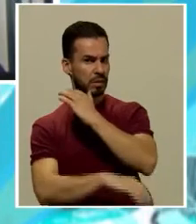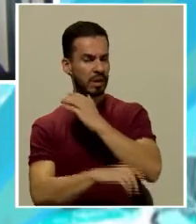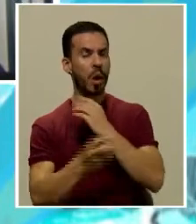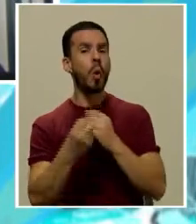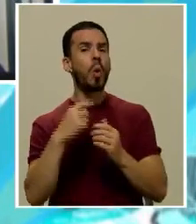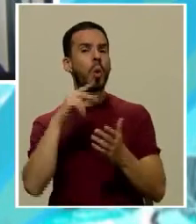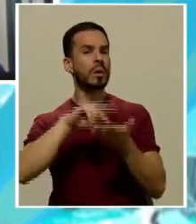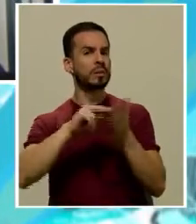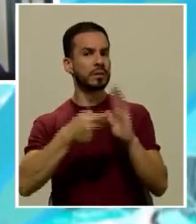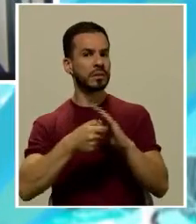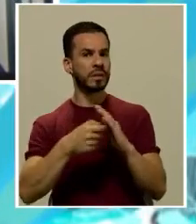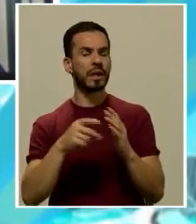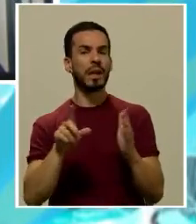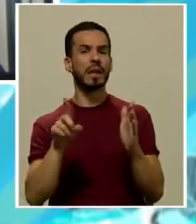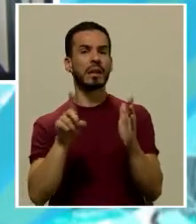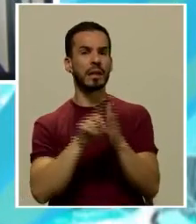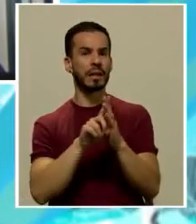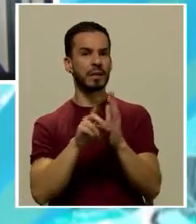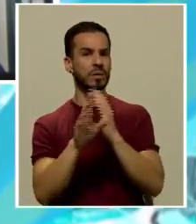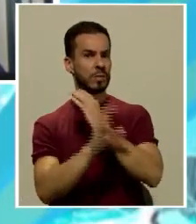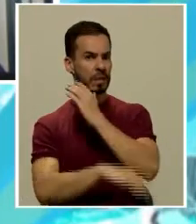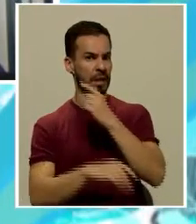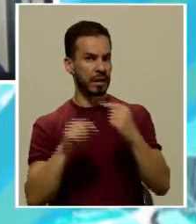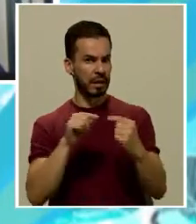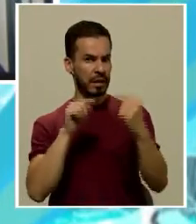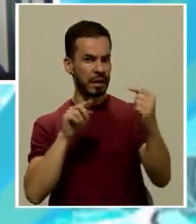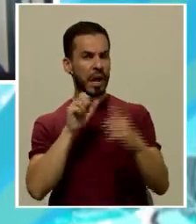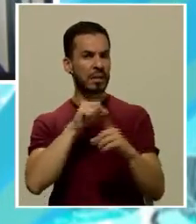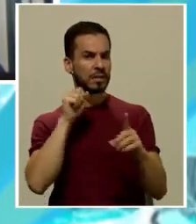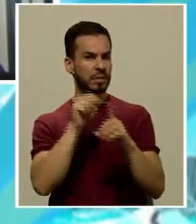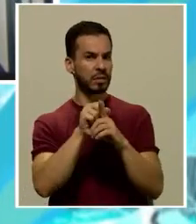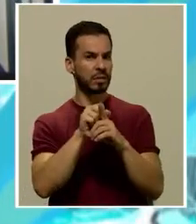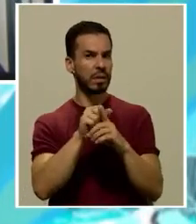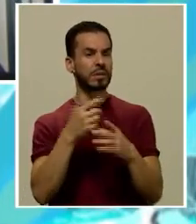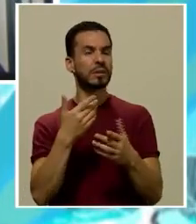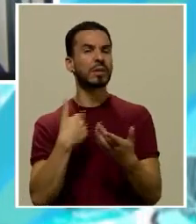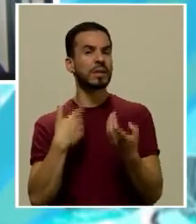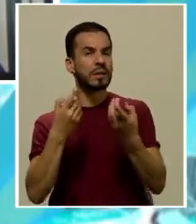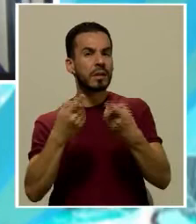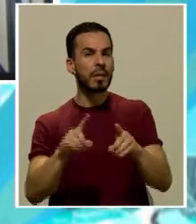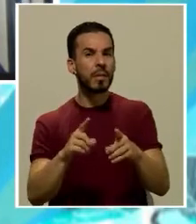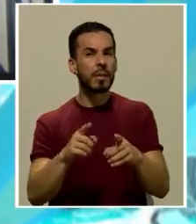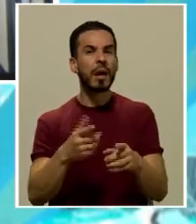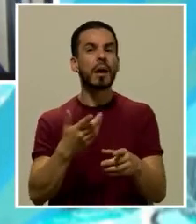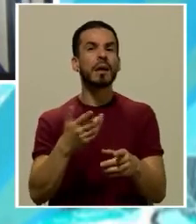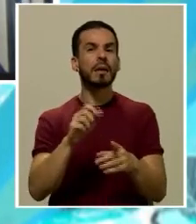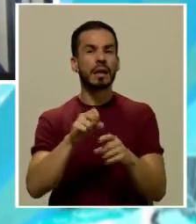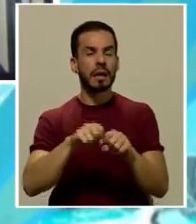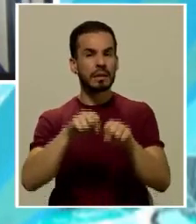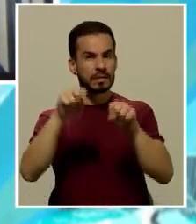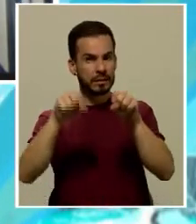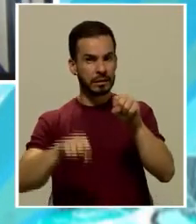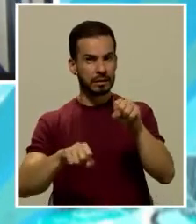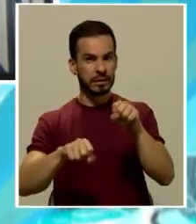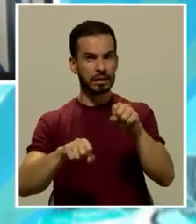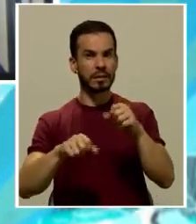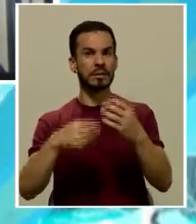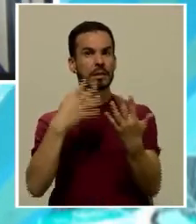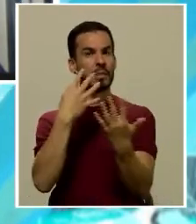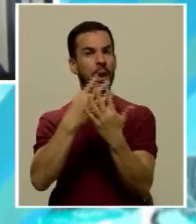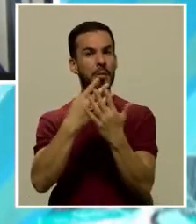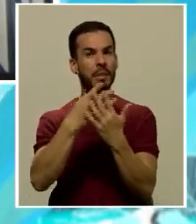del derecho penal del enemigo a situaciones como las que ocurren por ejemplo en el sistema penitenciario